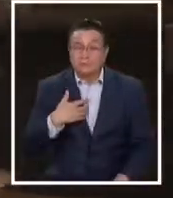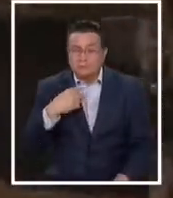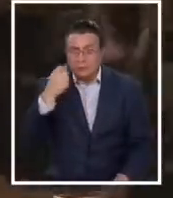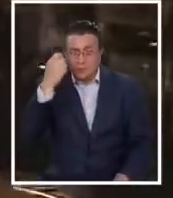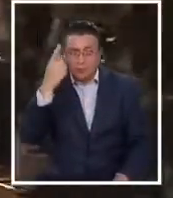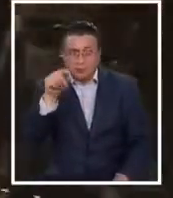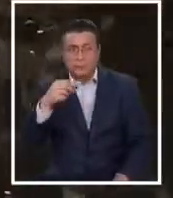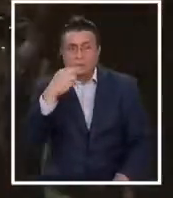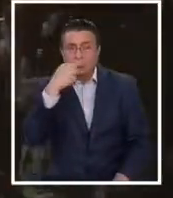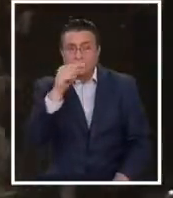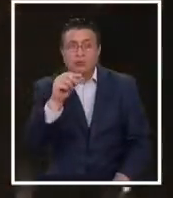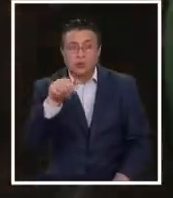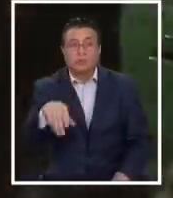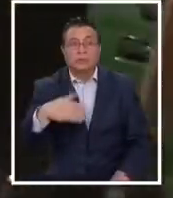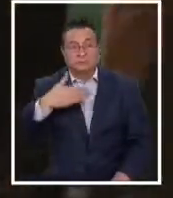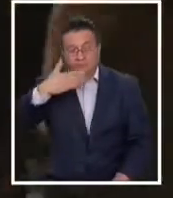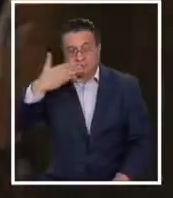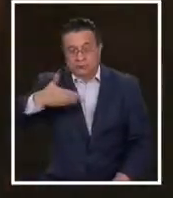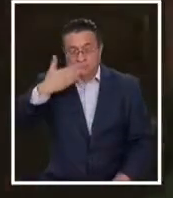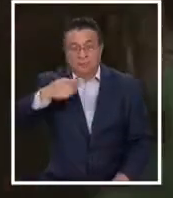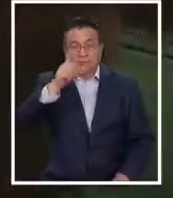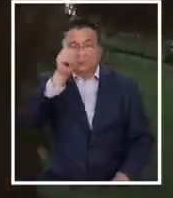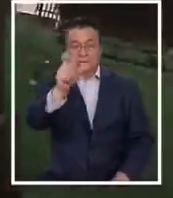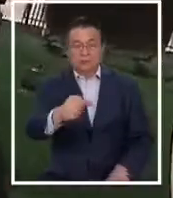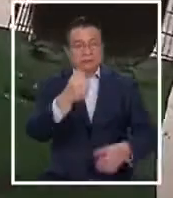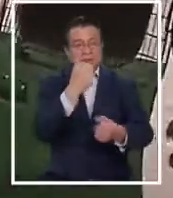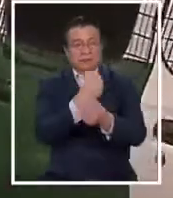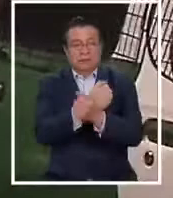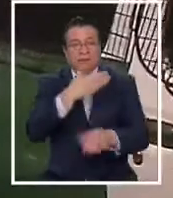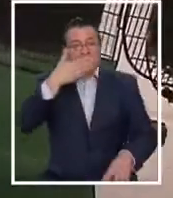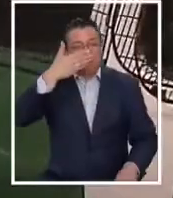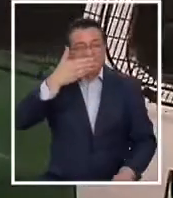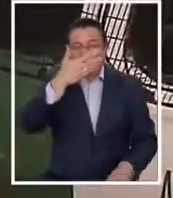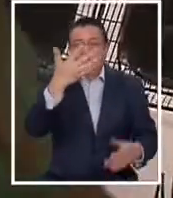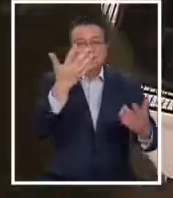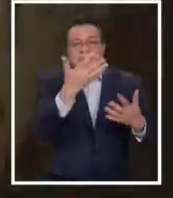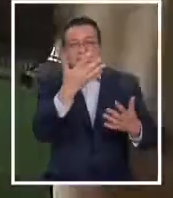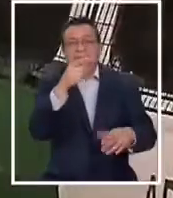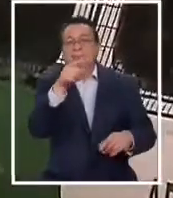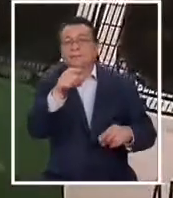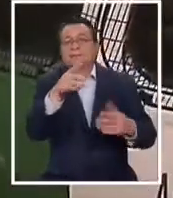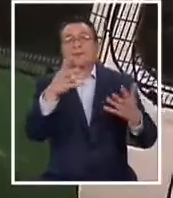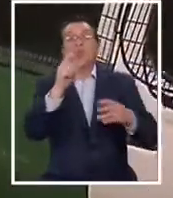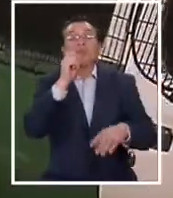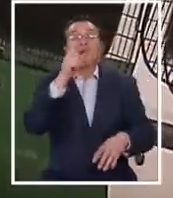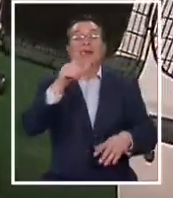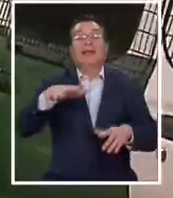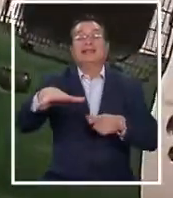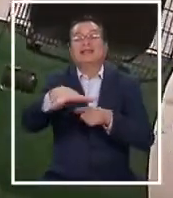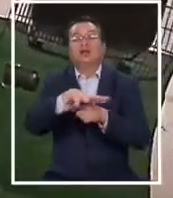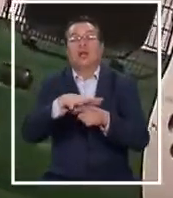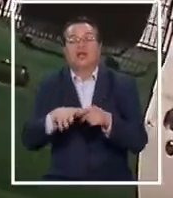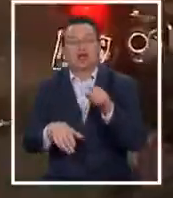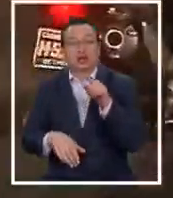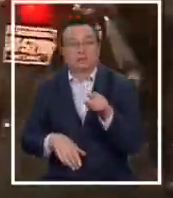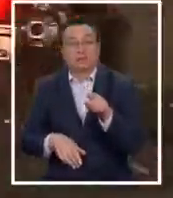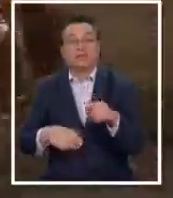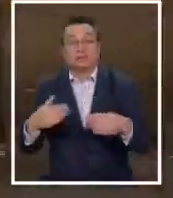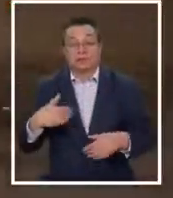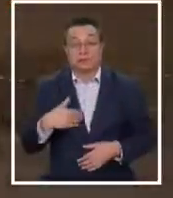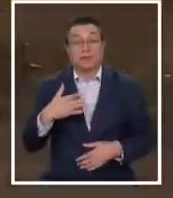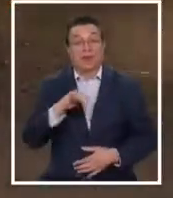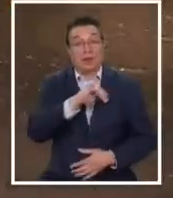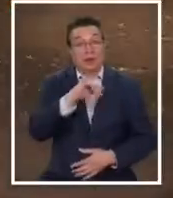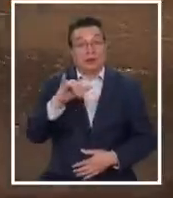prontamente va a haber declaraciones de parte de carabineros para saber cuál es la situación. Nosotros más